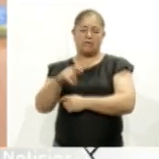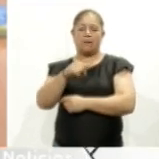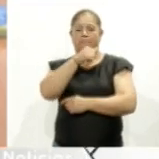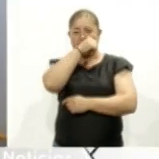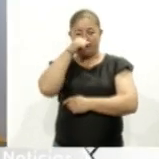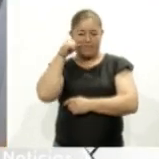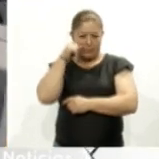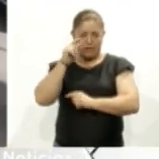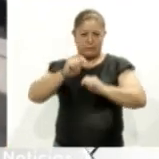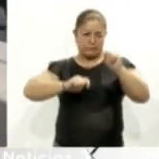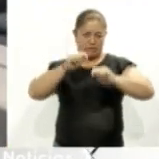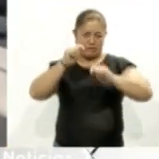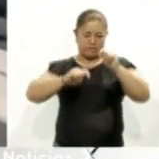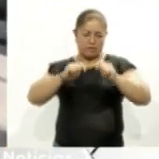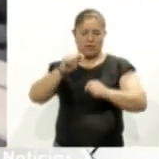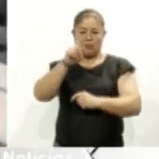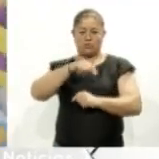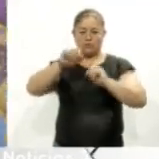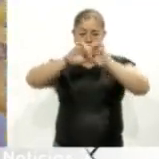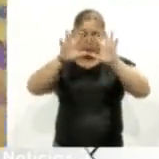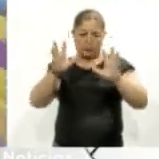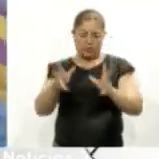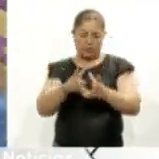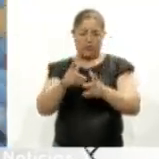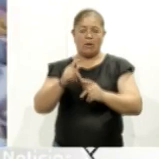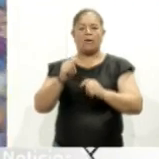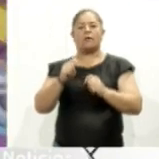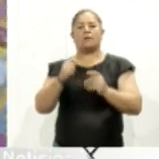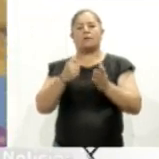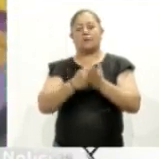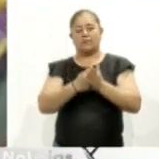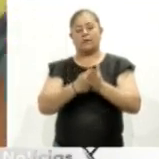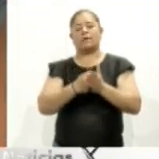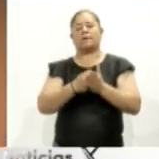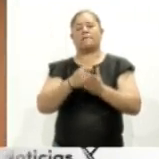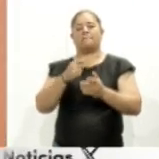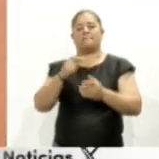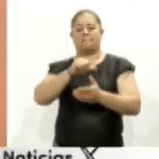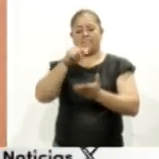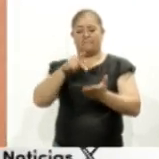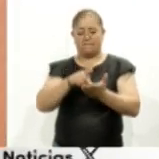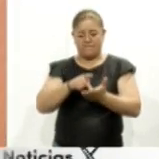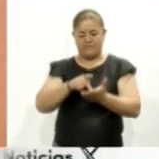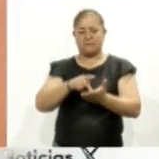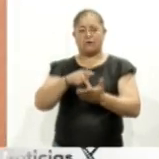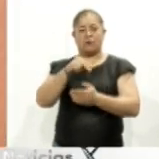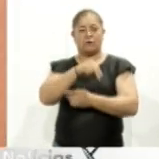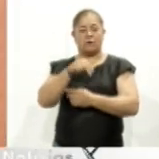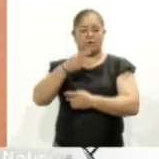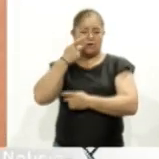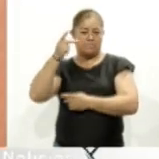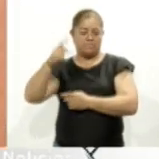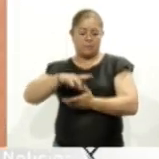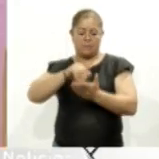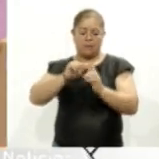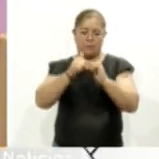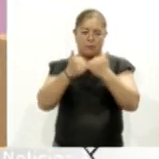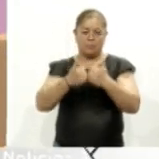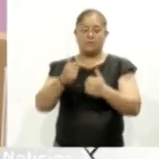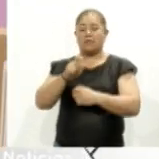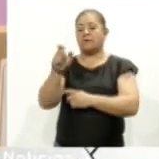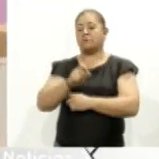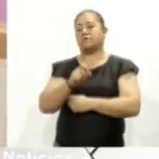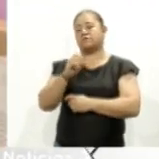Tetla, Totolac, Panotla, Apisaco, Santa Cruz Tlaxcala, Contla, Amahac, Nanacamilpa, Calpulalpan y Xalostoc,